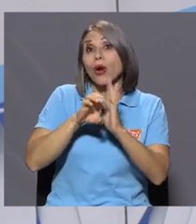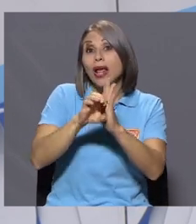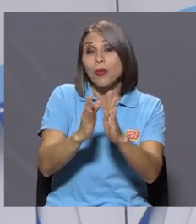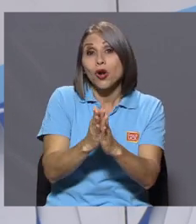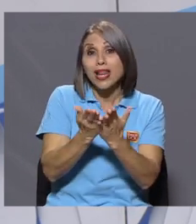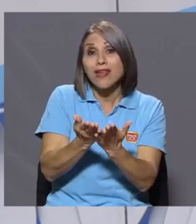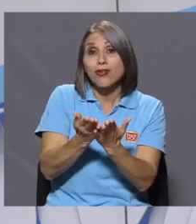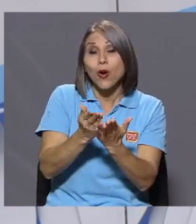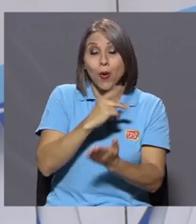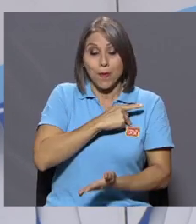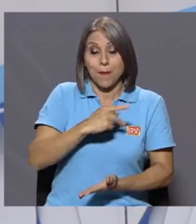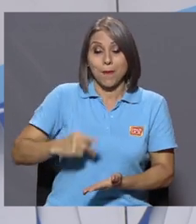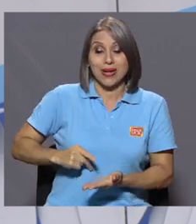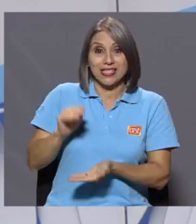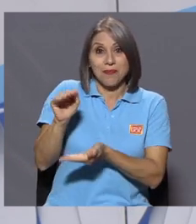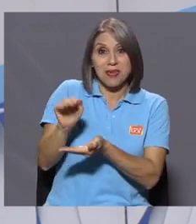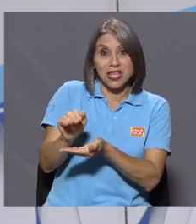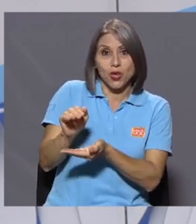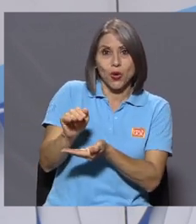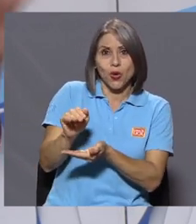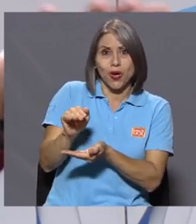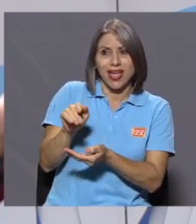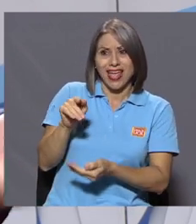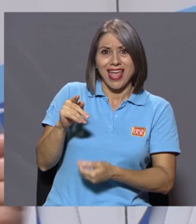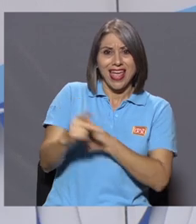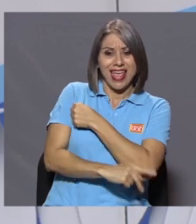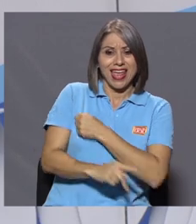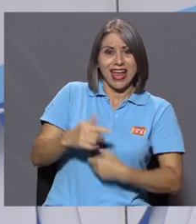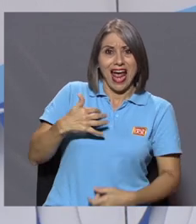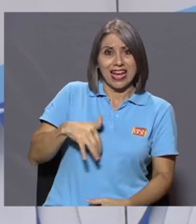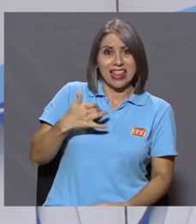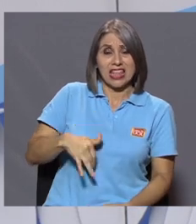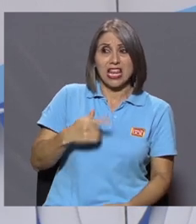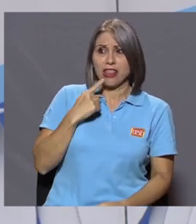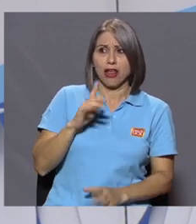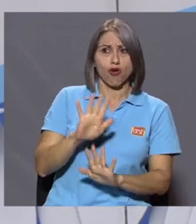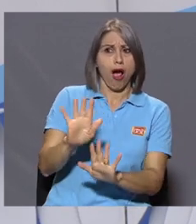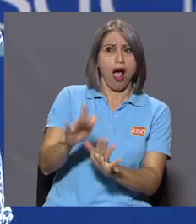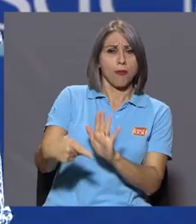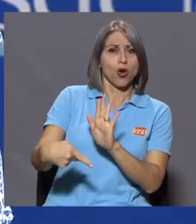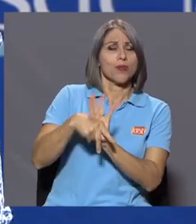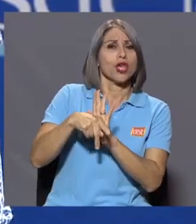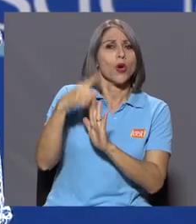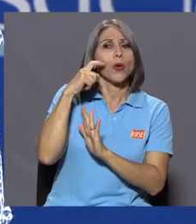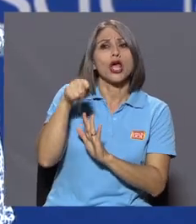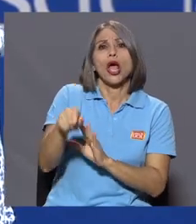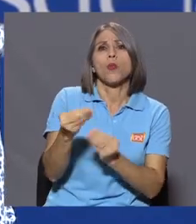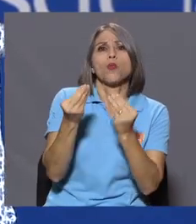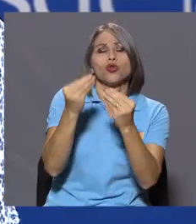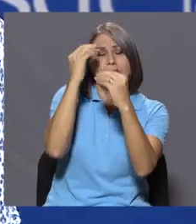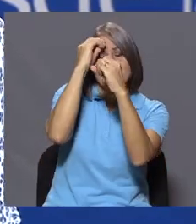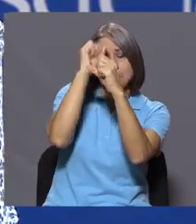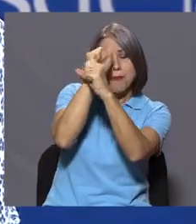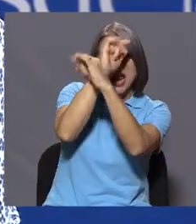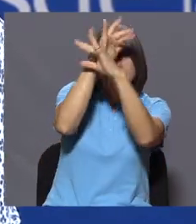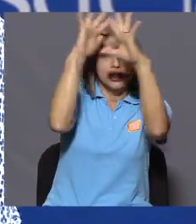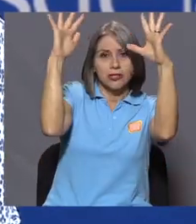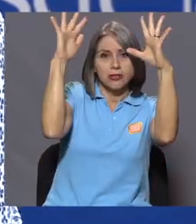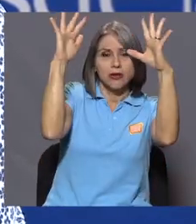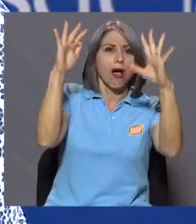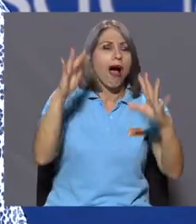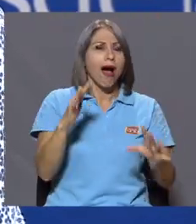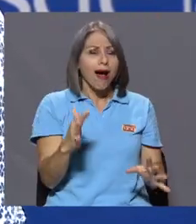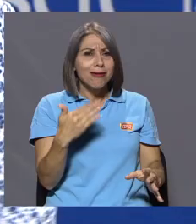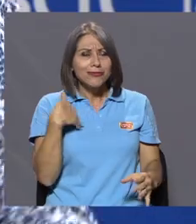Argentina fue prohibido por considerarlo muy imaginativo. No es curioso, eso yo no lo sabía. Sí, como si... Lo que son las